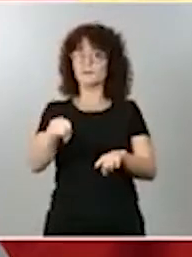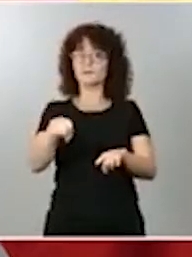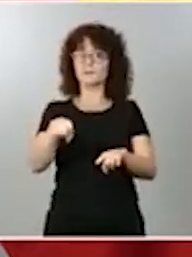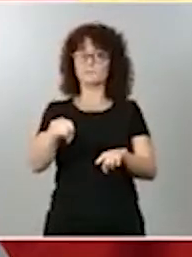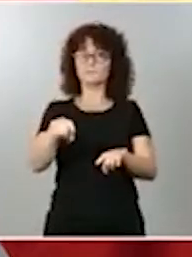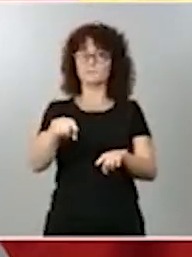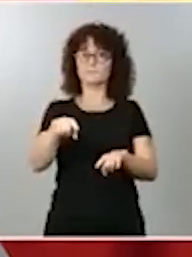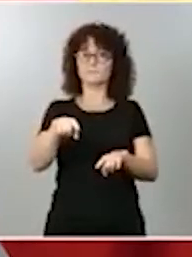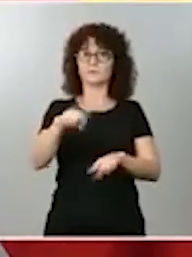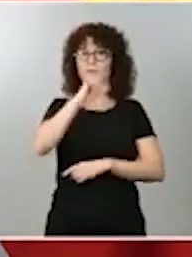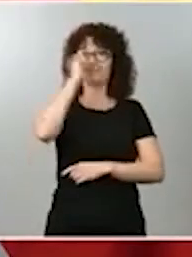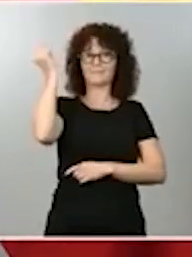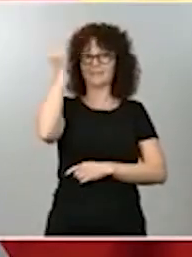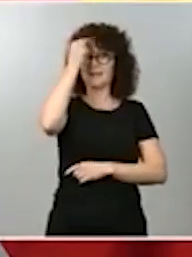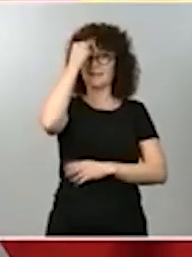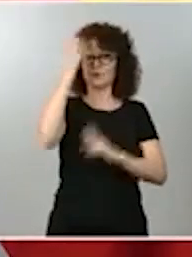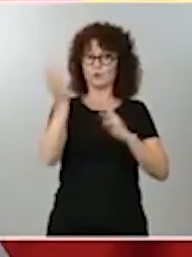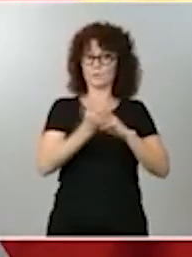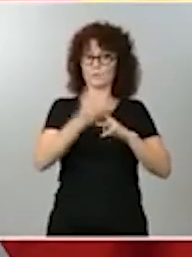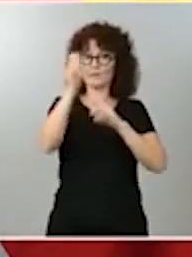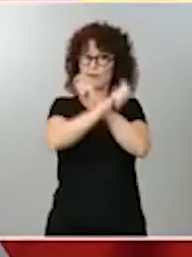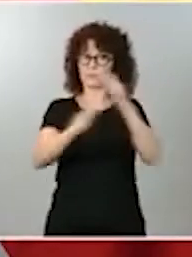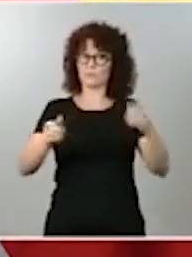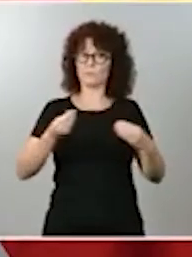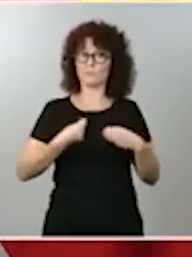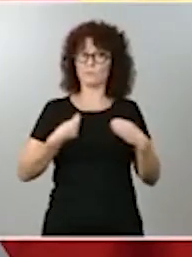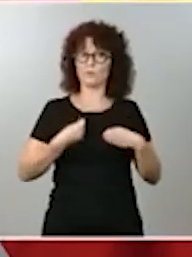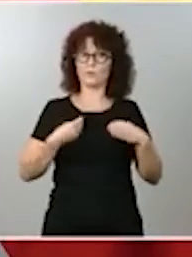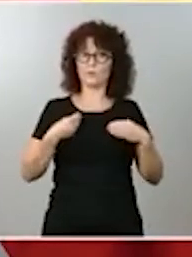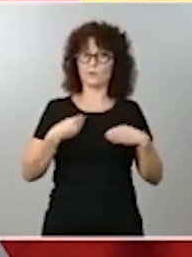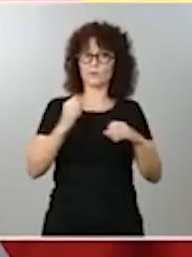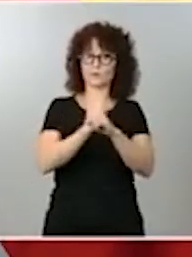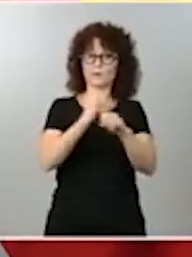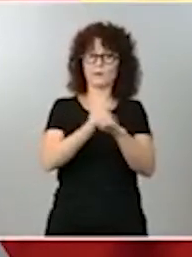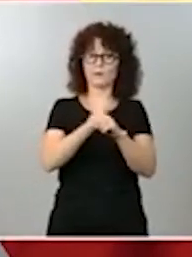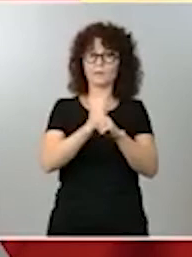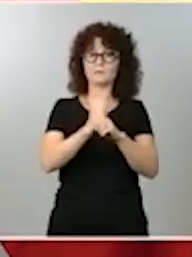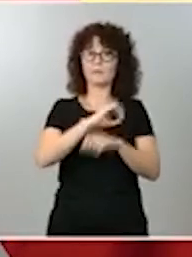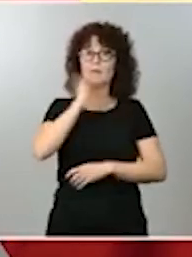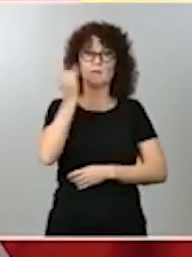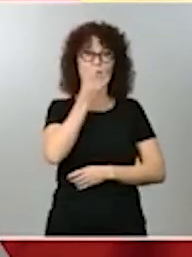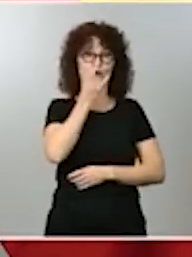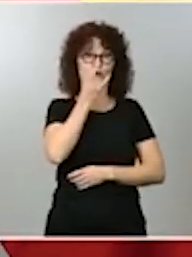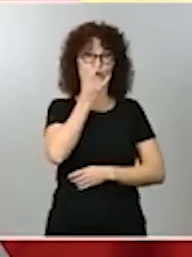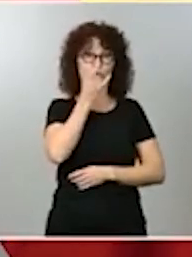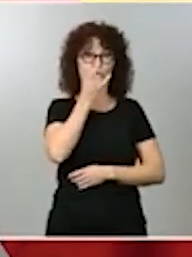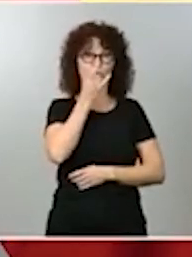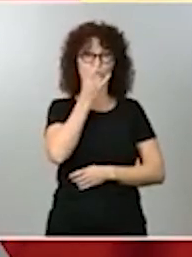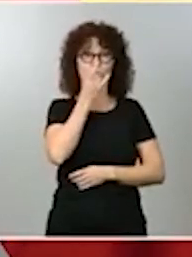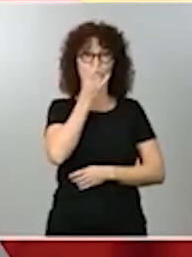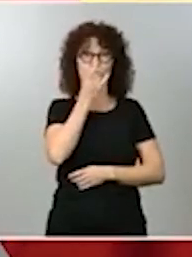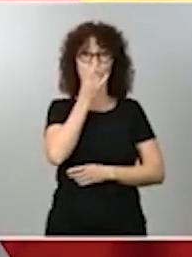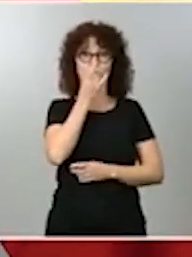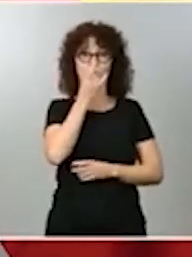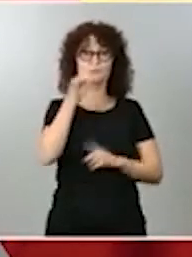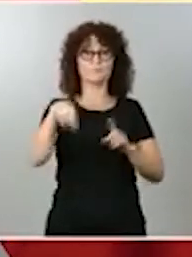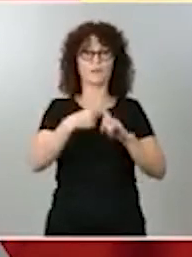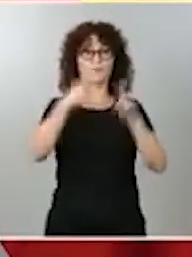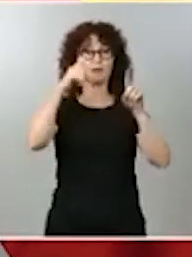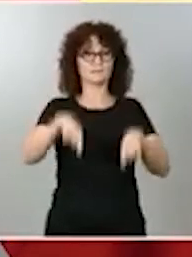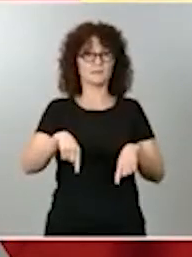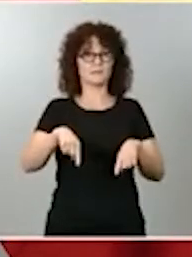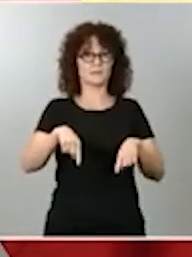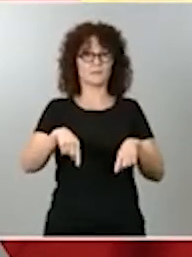mitad de la población trabajadora no solamente es un error, sino que es una deficiencia, en términos de eficiencia económica, en las